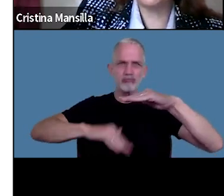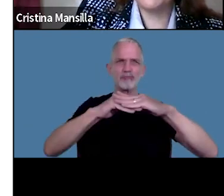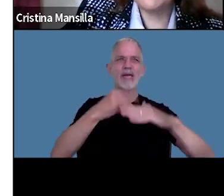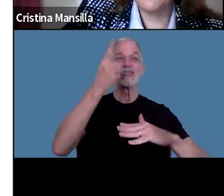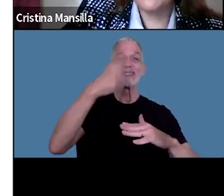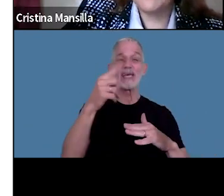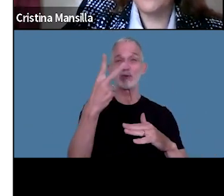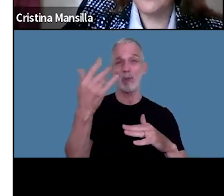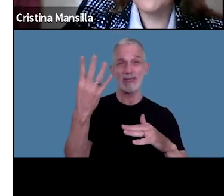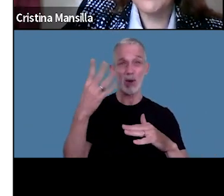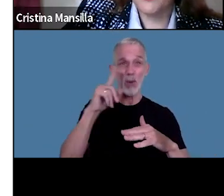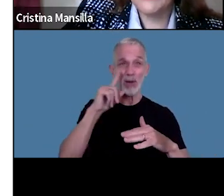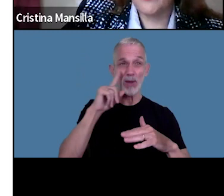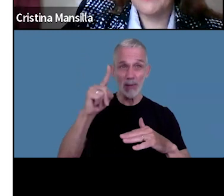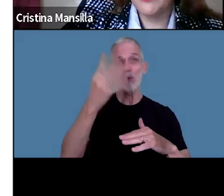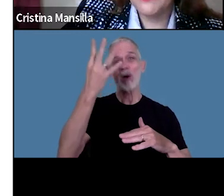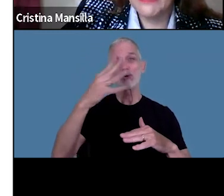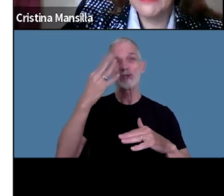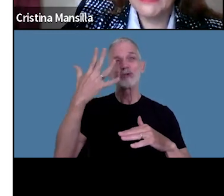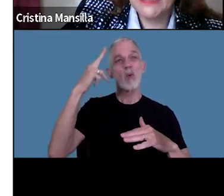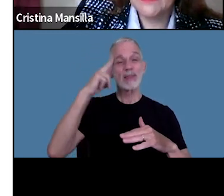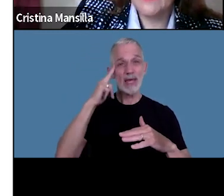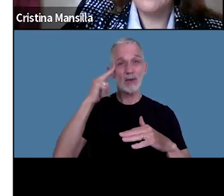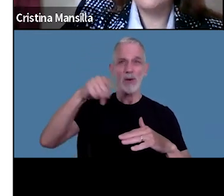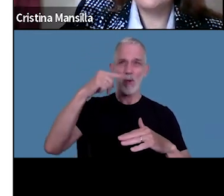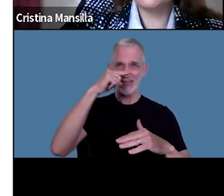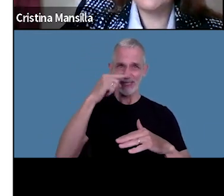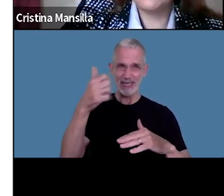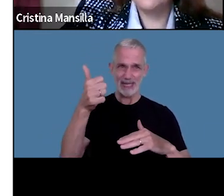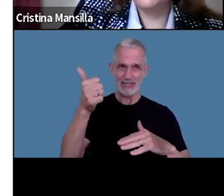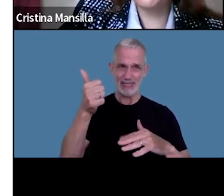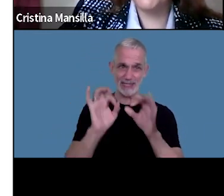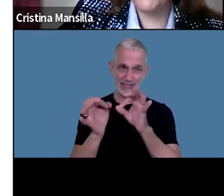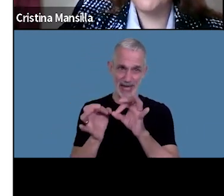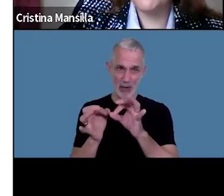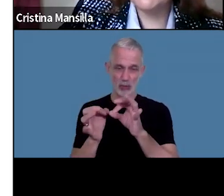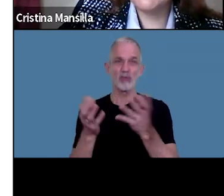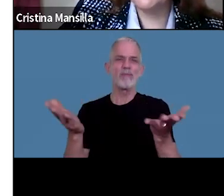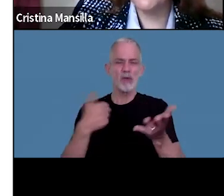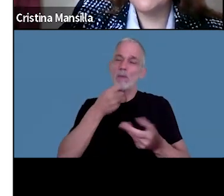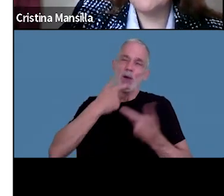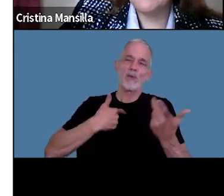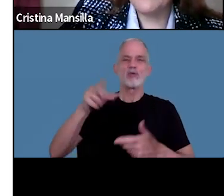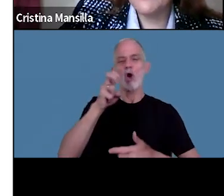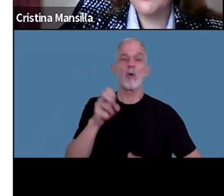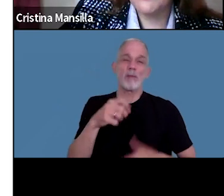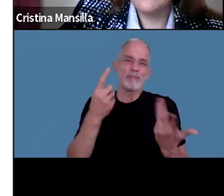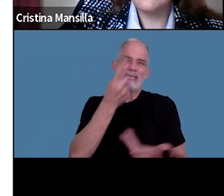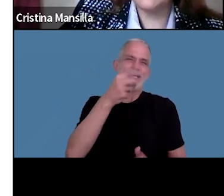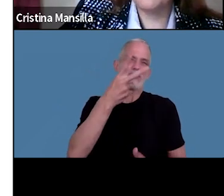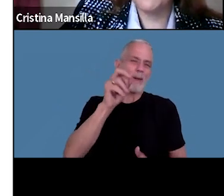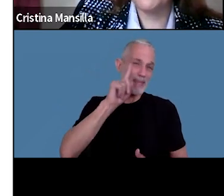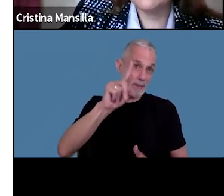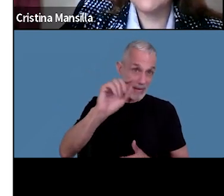124.459 con 76 es decir yo cobro 120.000 pesos